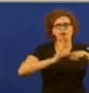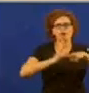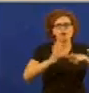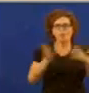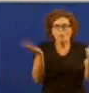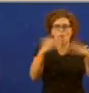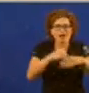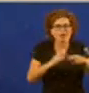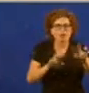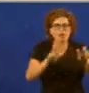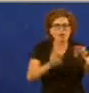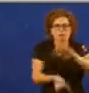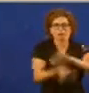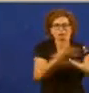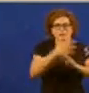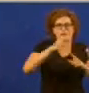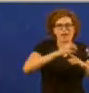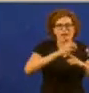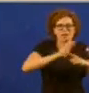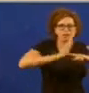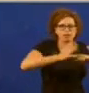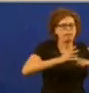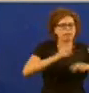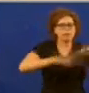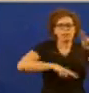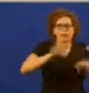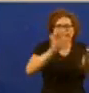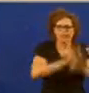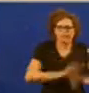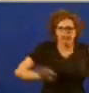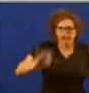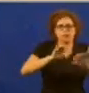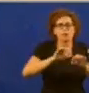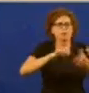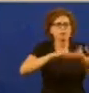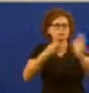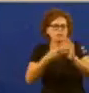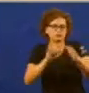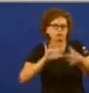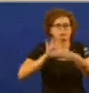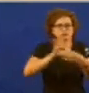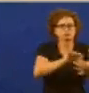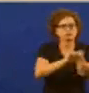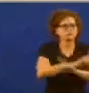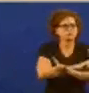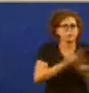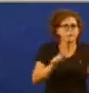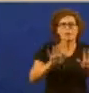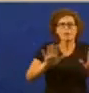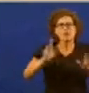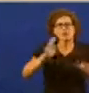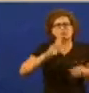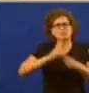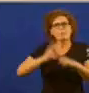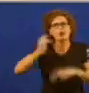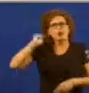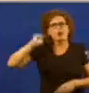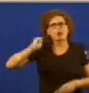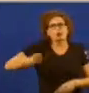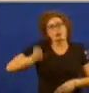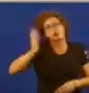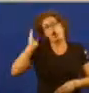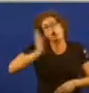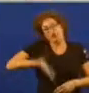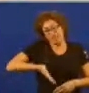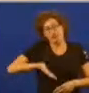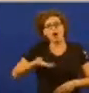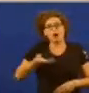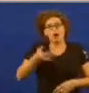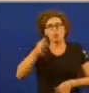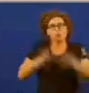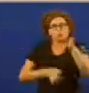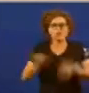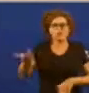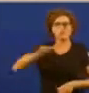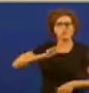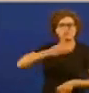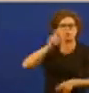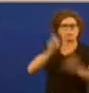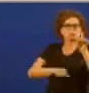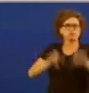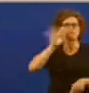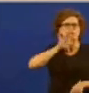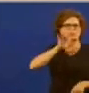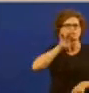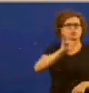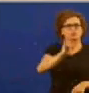novos parques construídos non hai proxetos industriais asociados pero si hai condenas judiciais que teñen custe para galegos e galegas